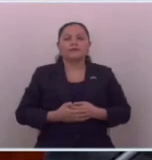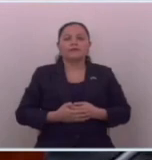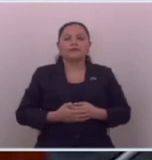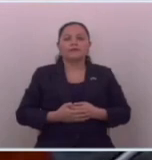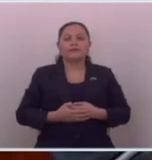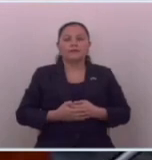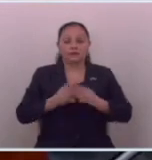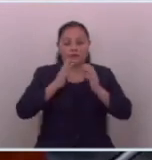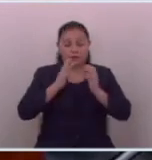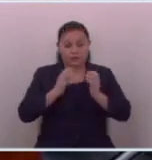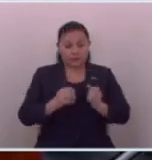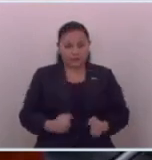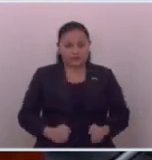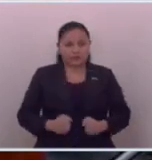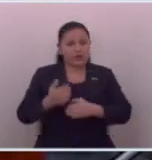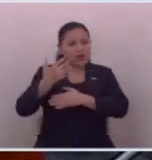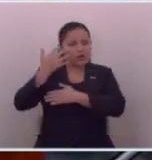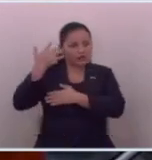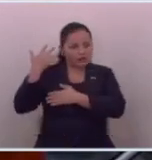en gobiernos anteriores